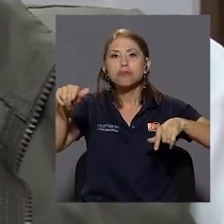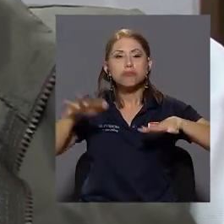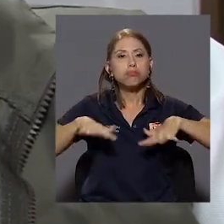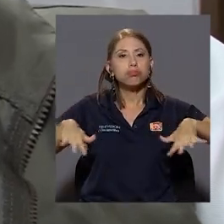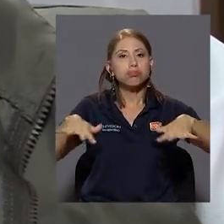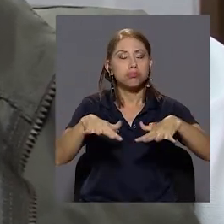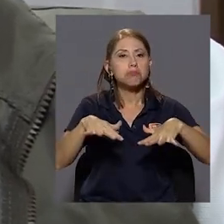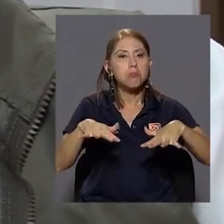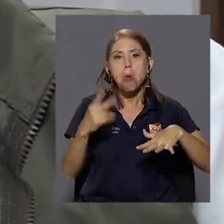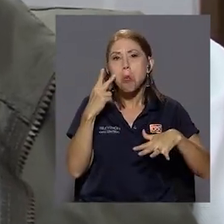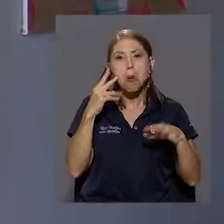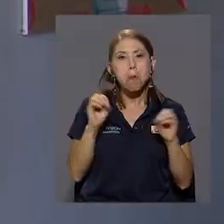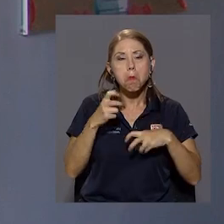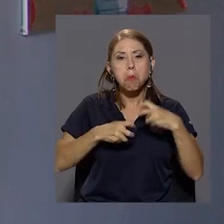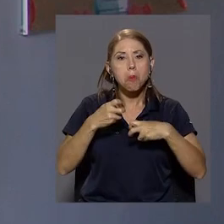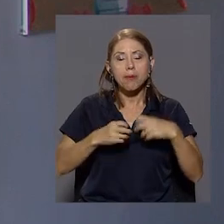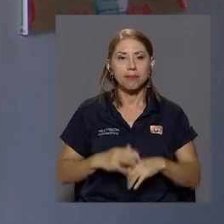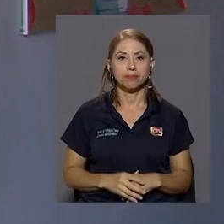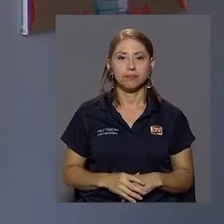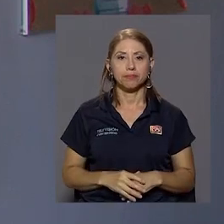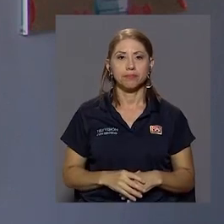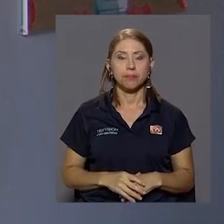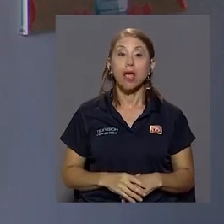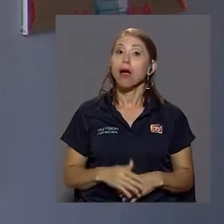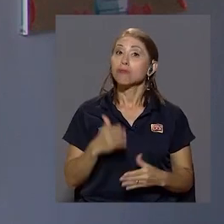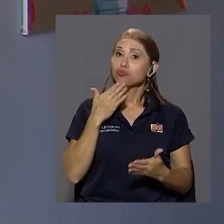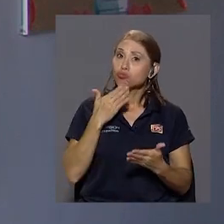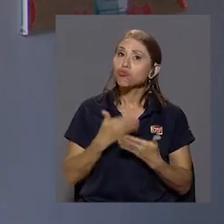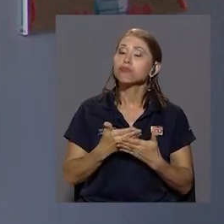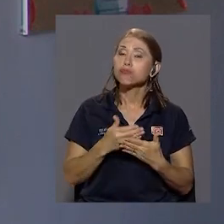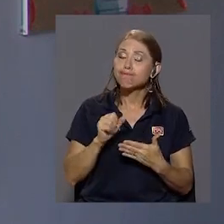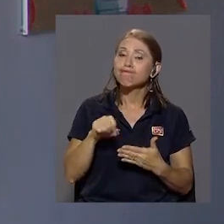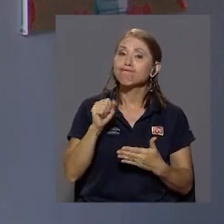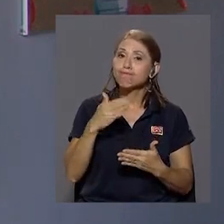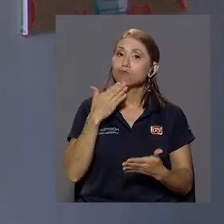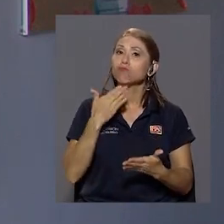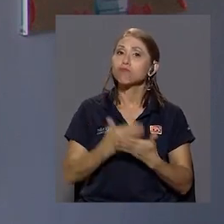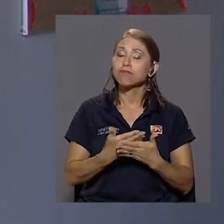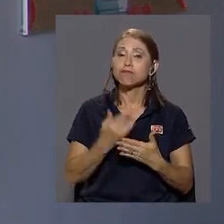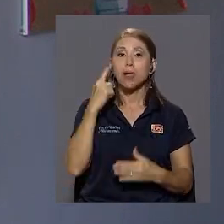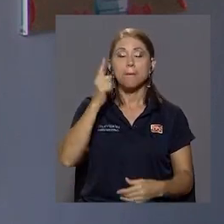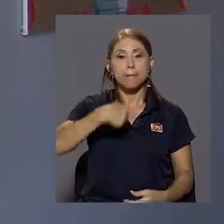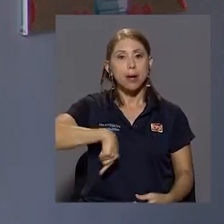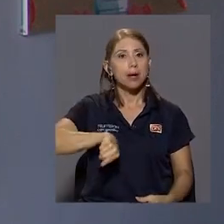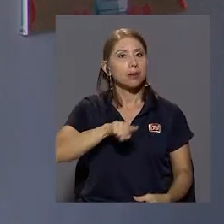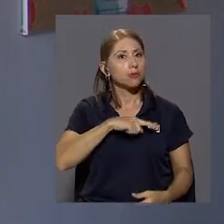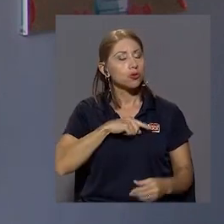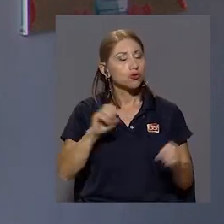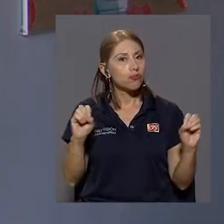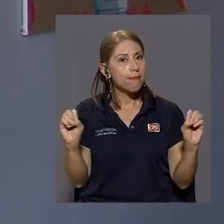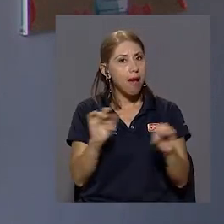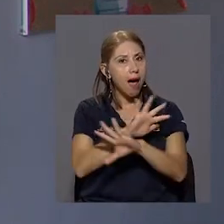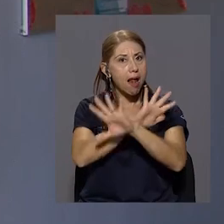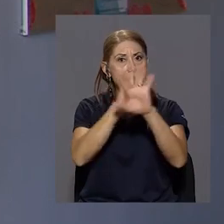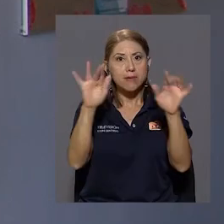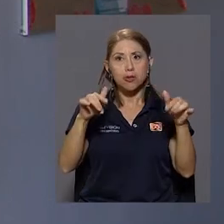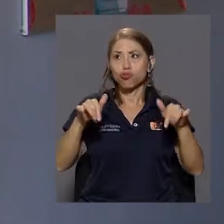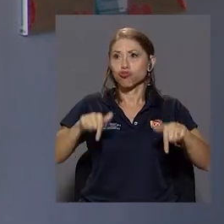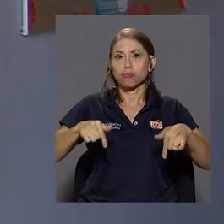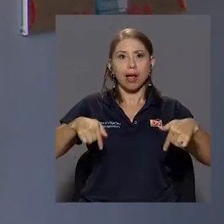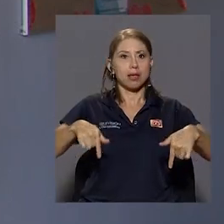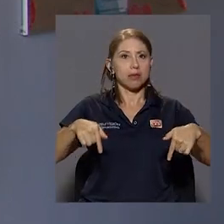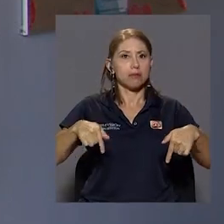inmueble no veo ningún problema No, muy bueno, muy bueno en realidad para nosotros ha sido maravilloso que esto haya llegado aquí